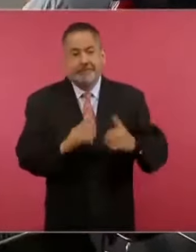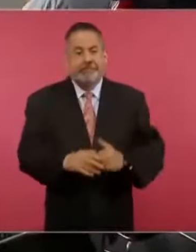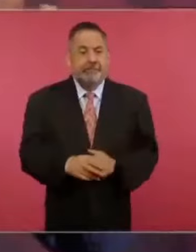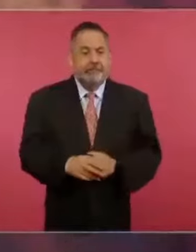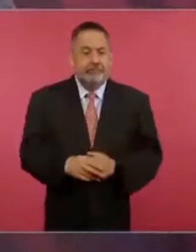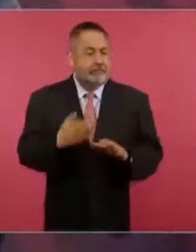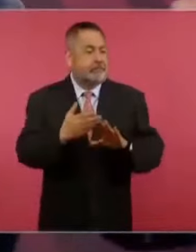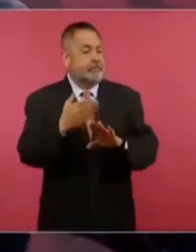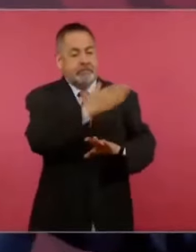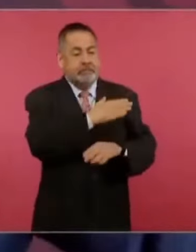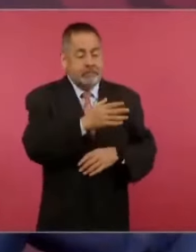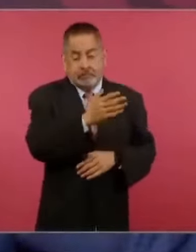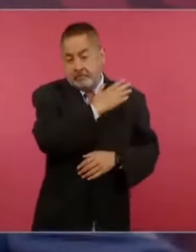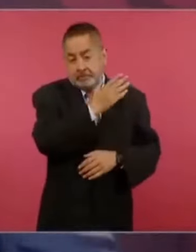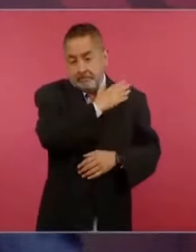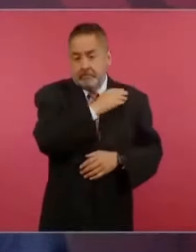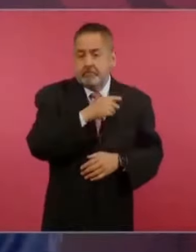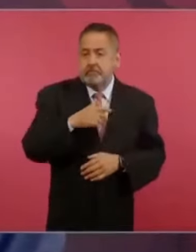porque antes no existían.